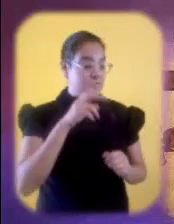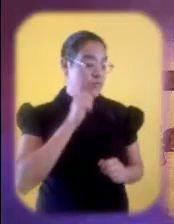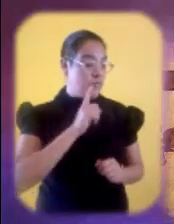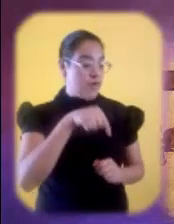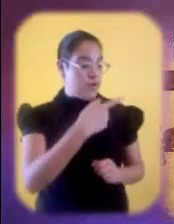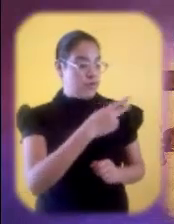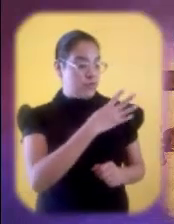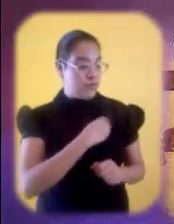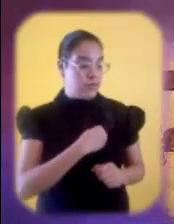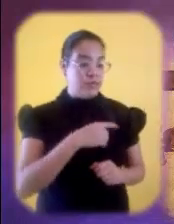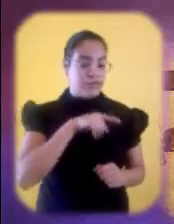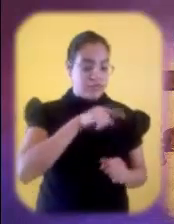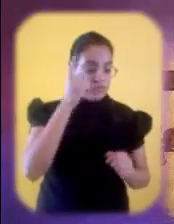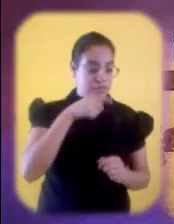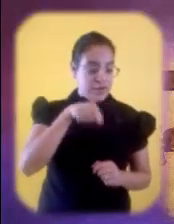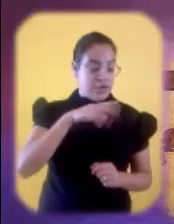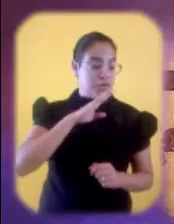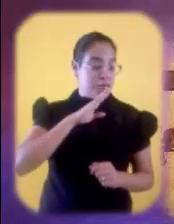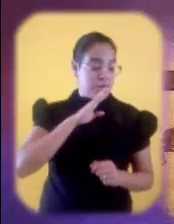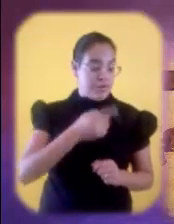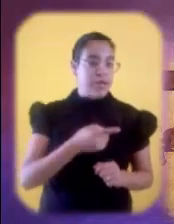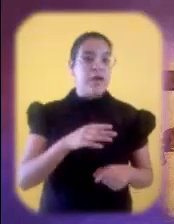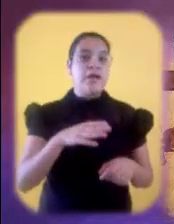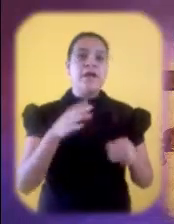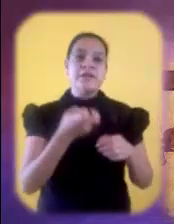ahí está tu hijo. Ahí está tu madre.